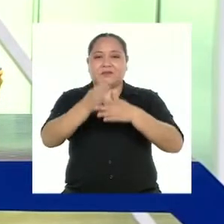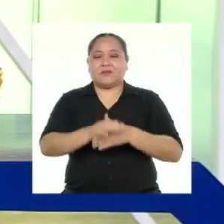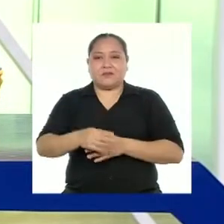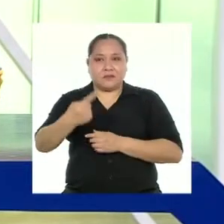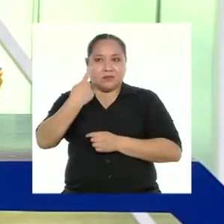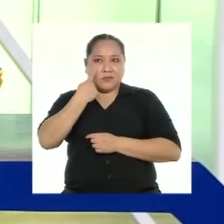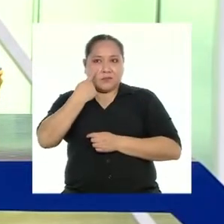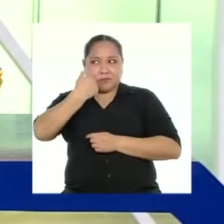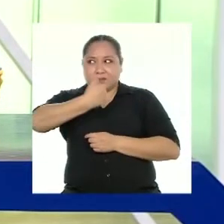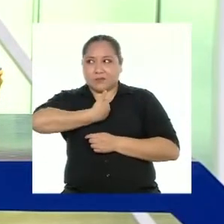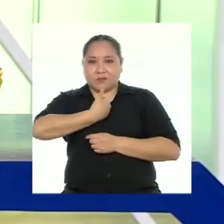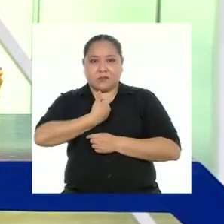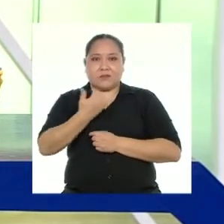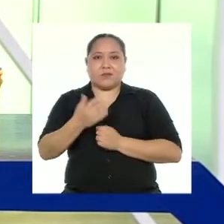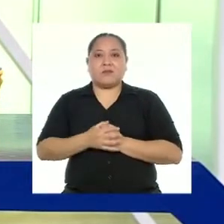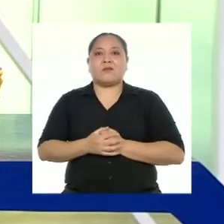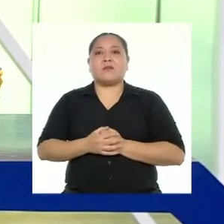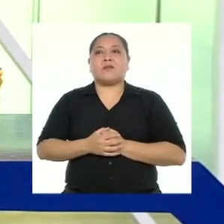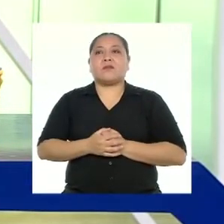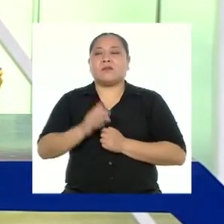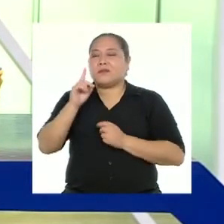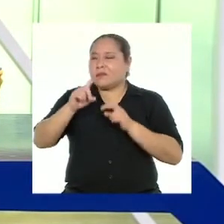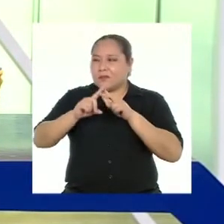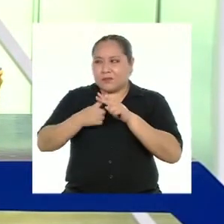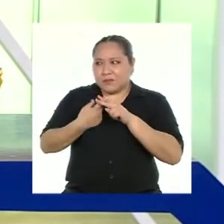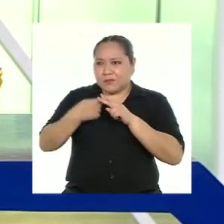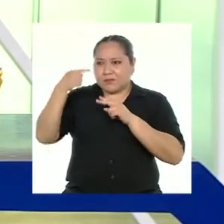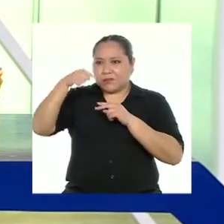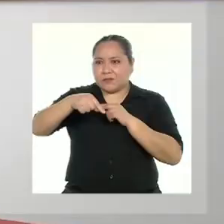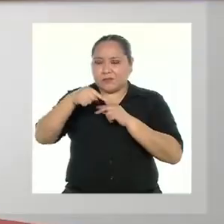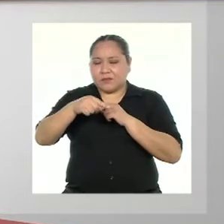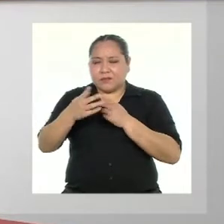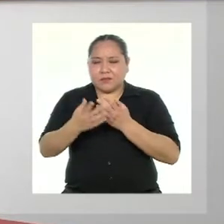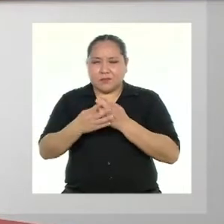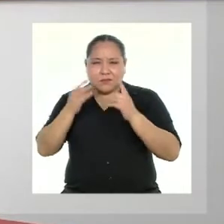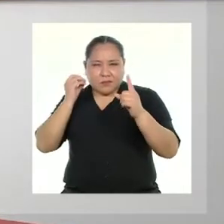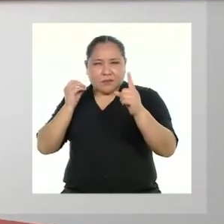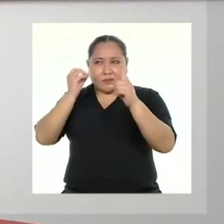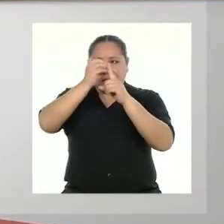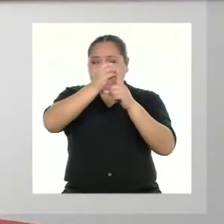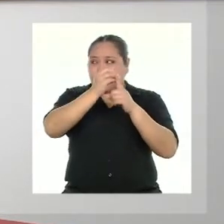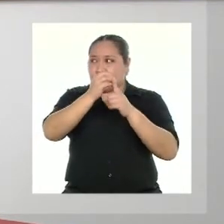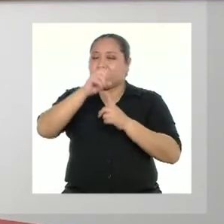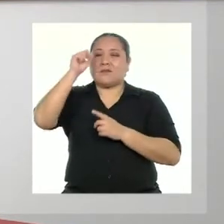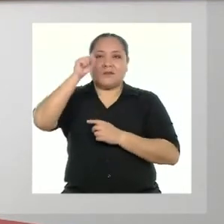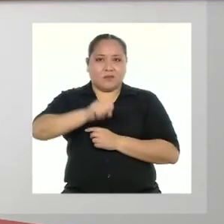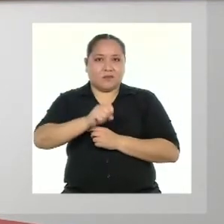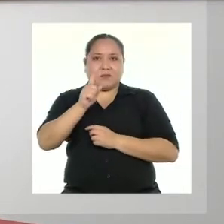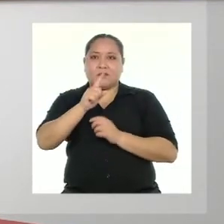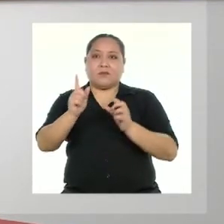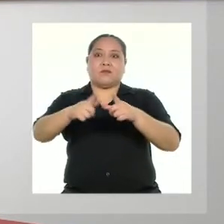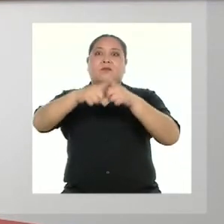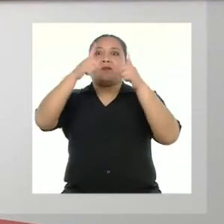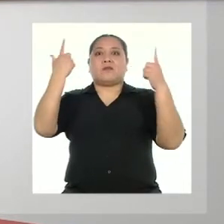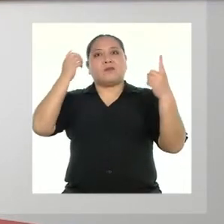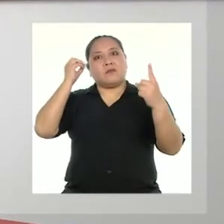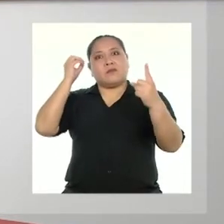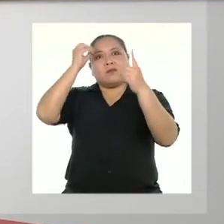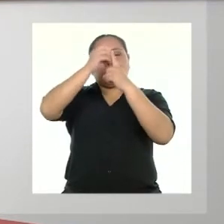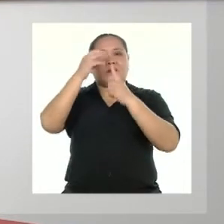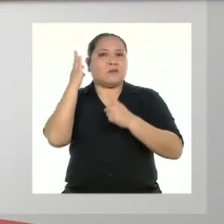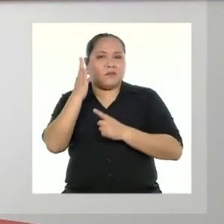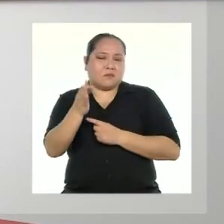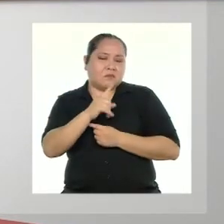autoconocimiento es algo así como el punto de partida para trazar nuestras metas? Eso es. Y no tienen que ser grandes metas a futuro,